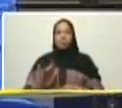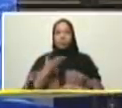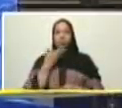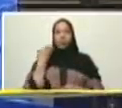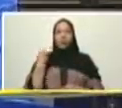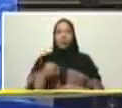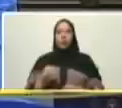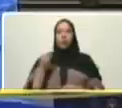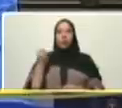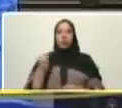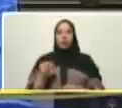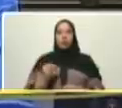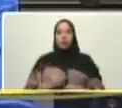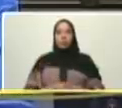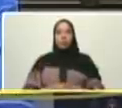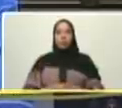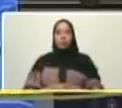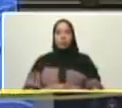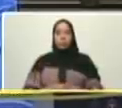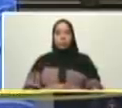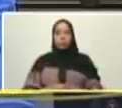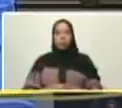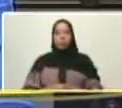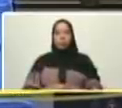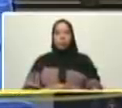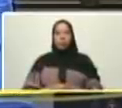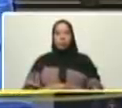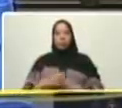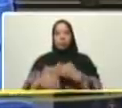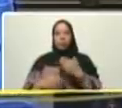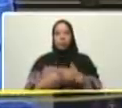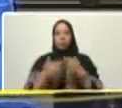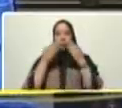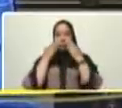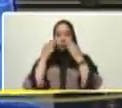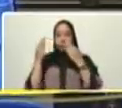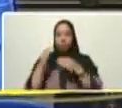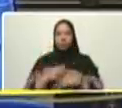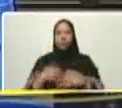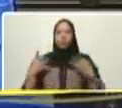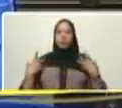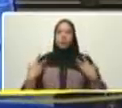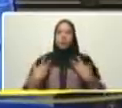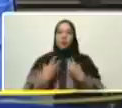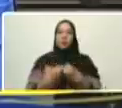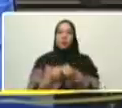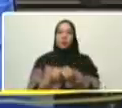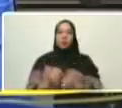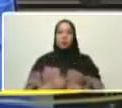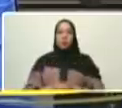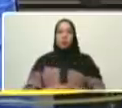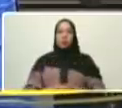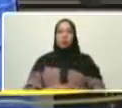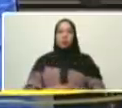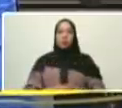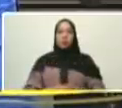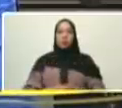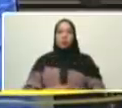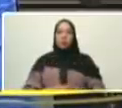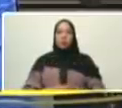Jason Guzmán allá está Jason acompañado de José Balmore Otalora